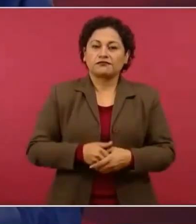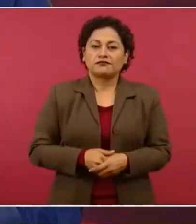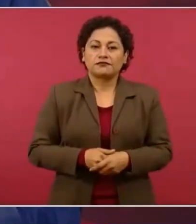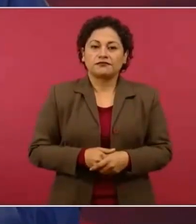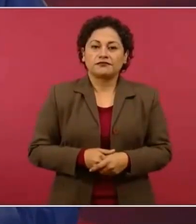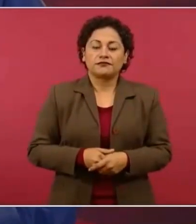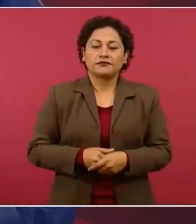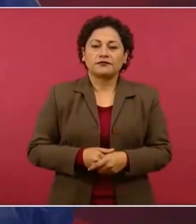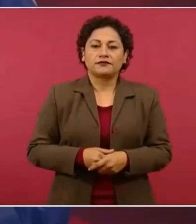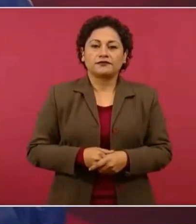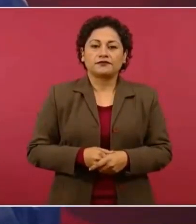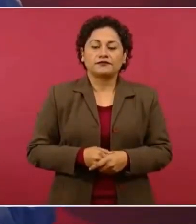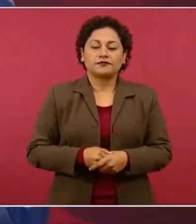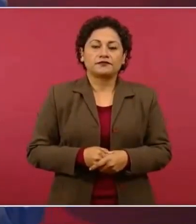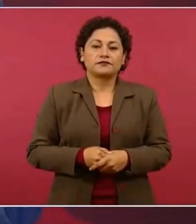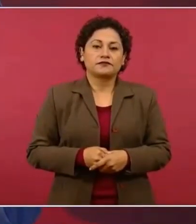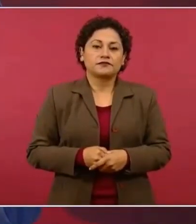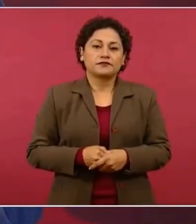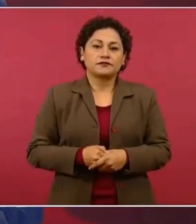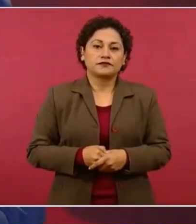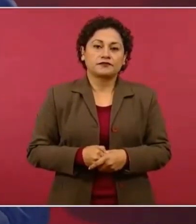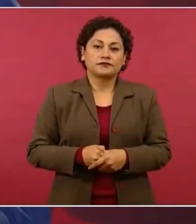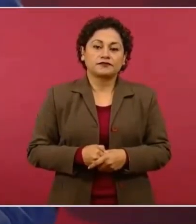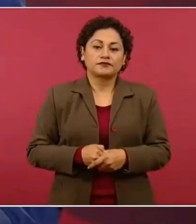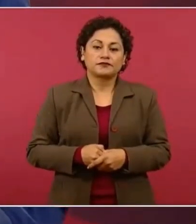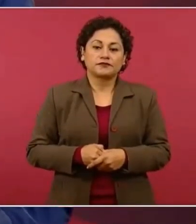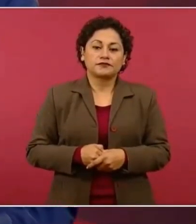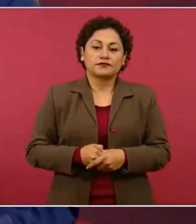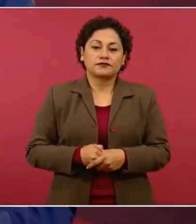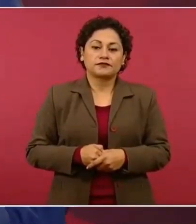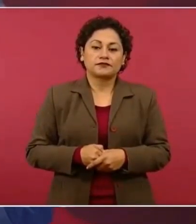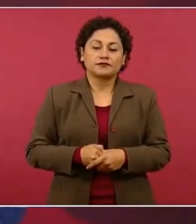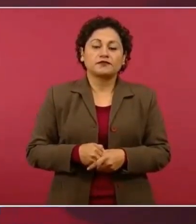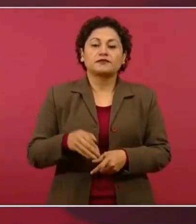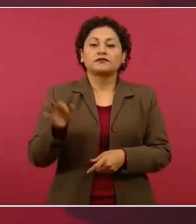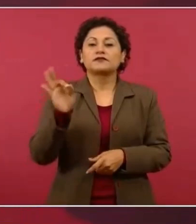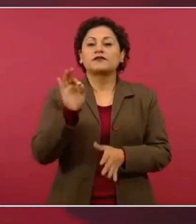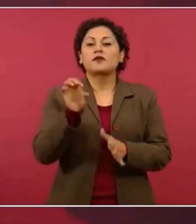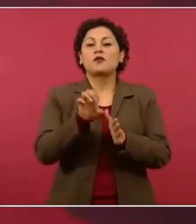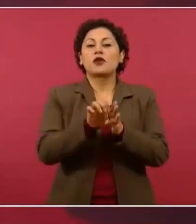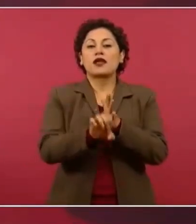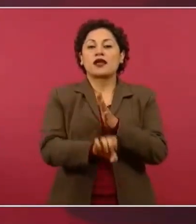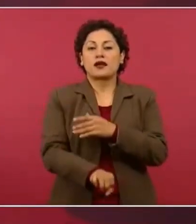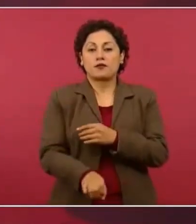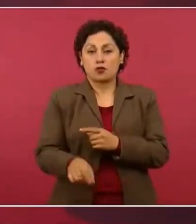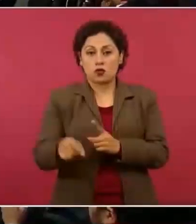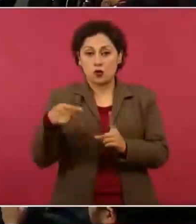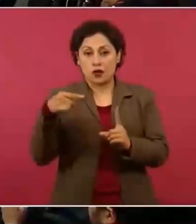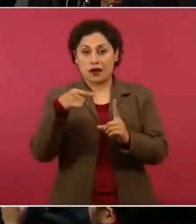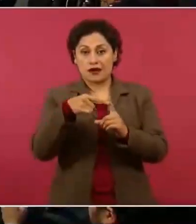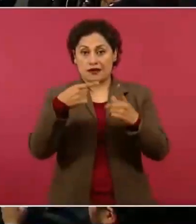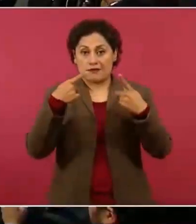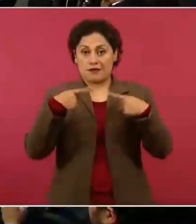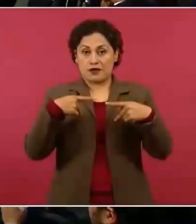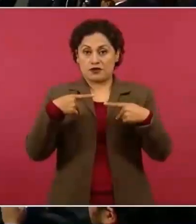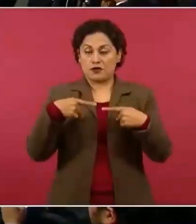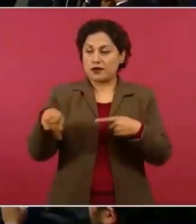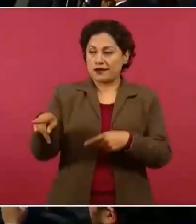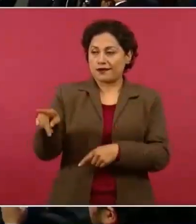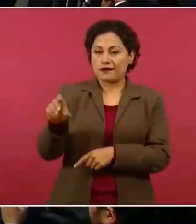esta persona, Ovidio,